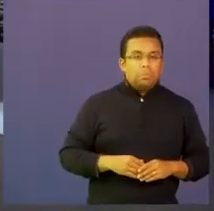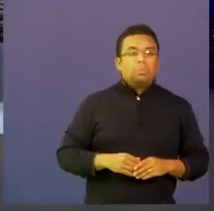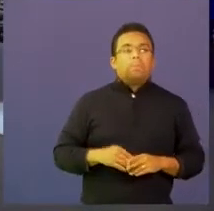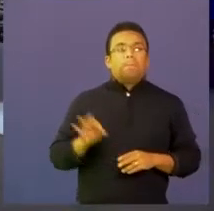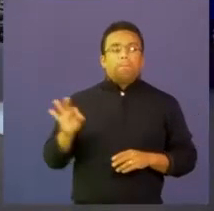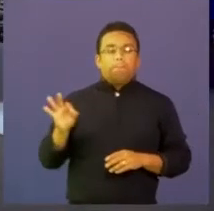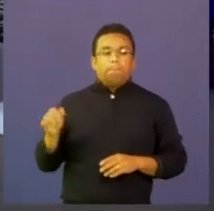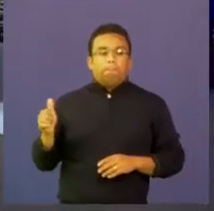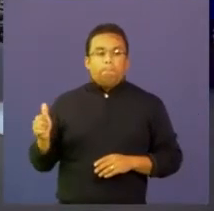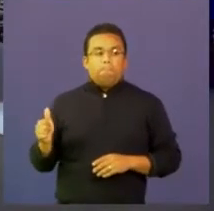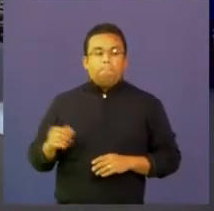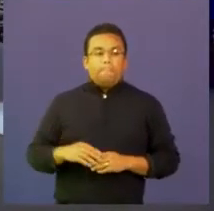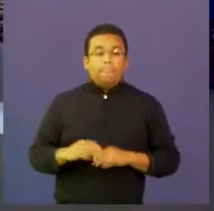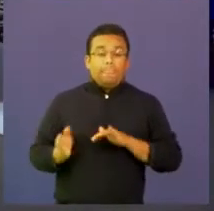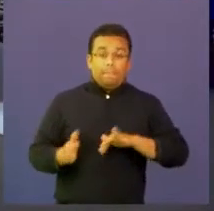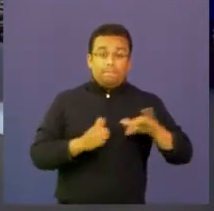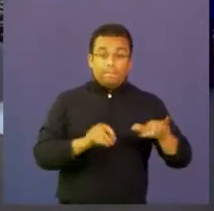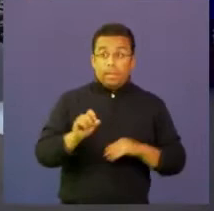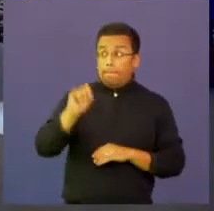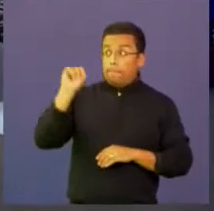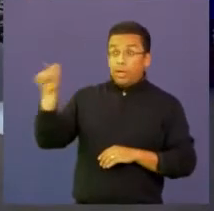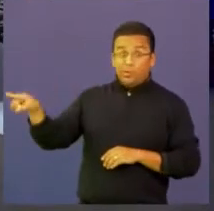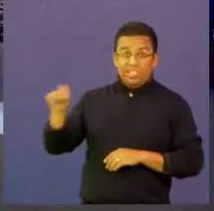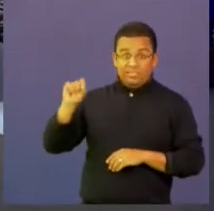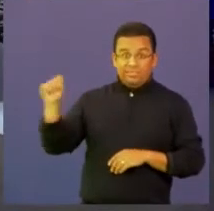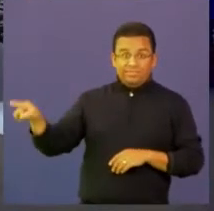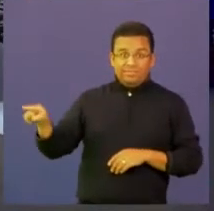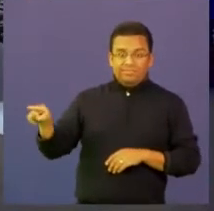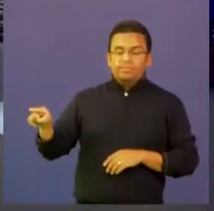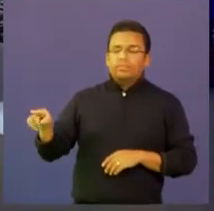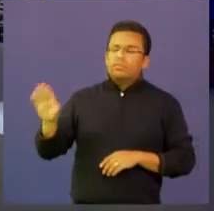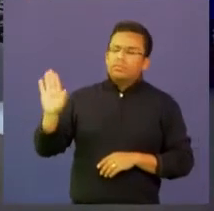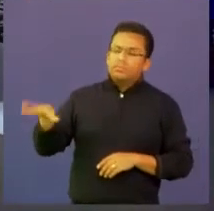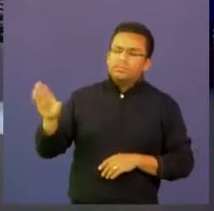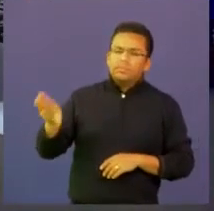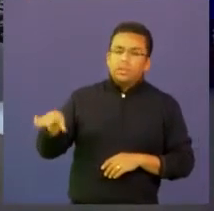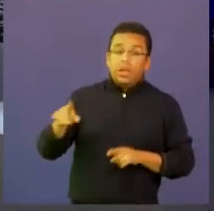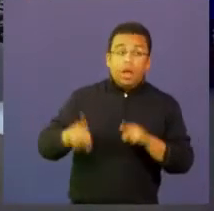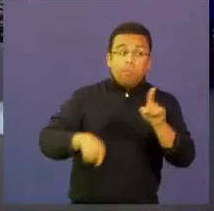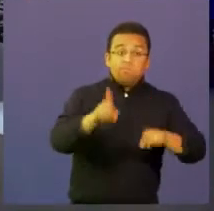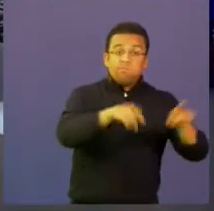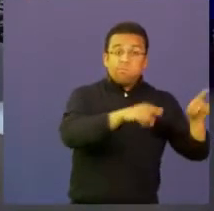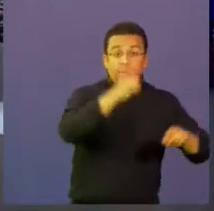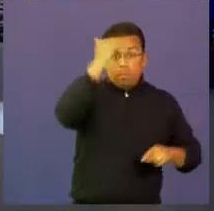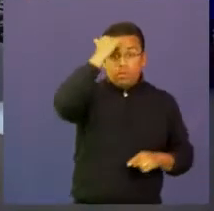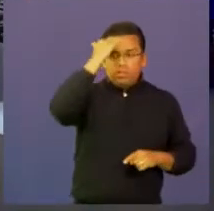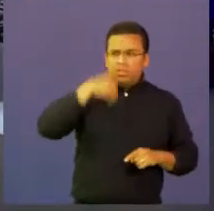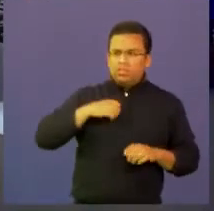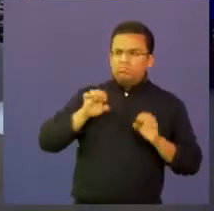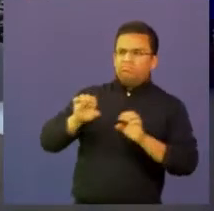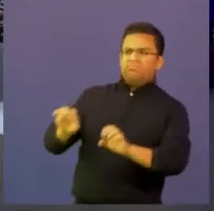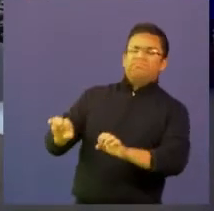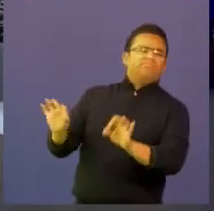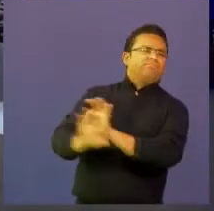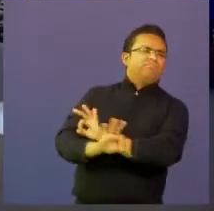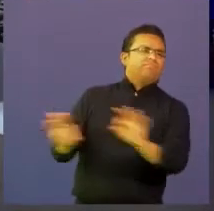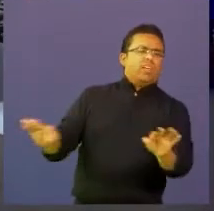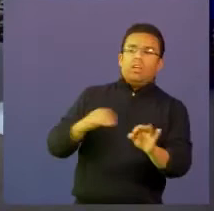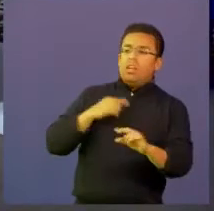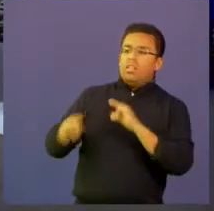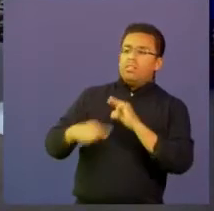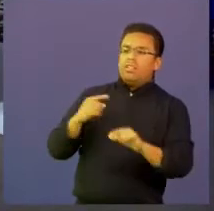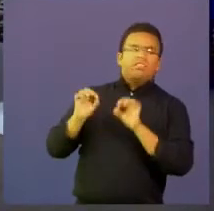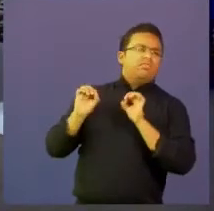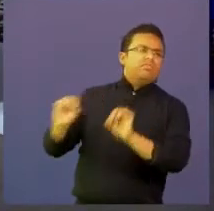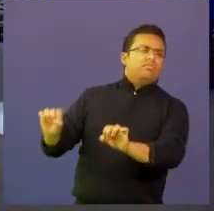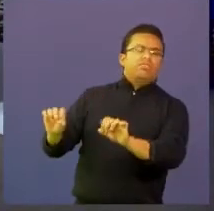Bien otra inquietud que nos hacen es ¿qué hacer con los docentes partidarios de no recibir trabajos digitales?